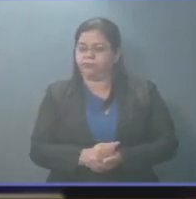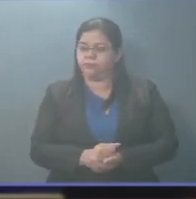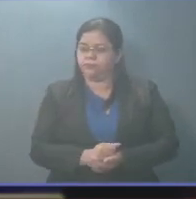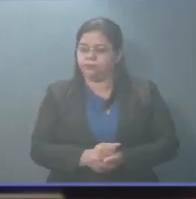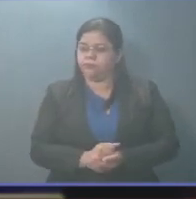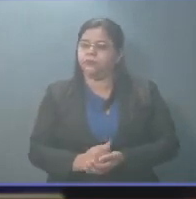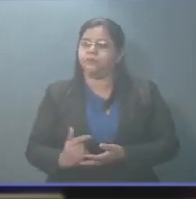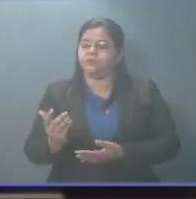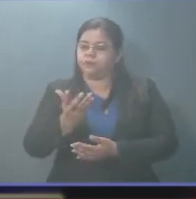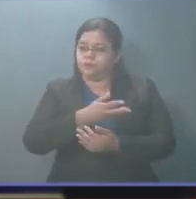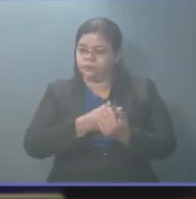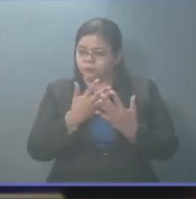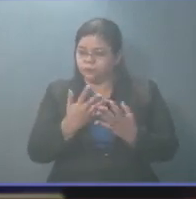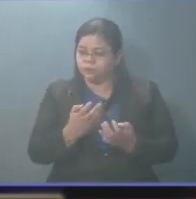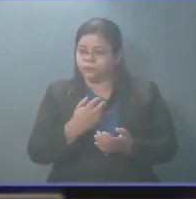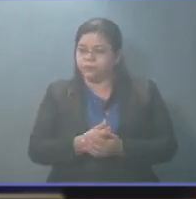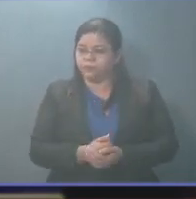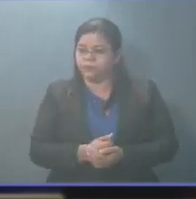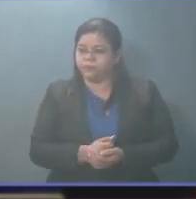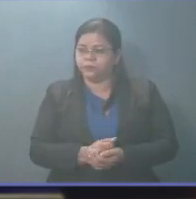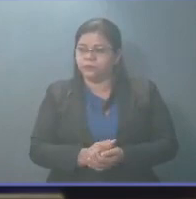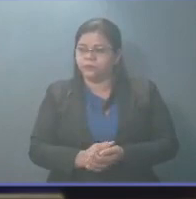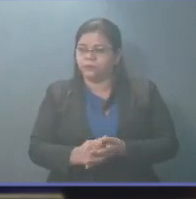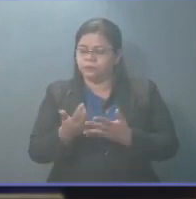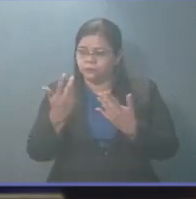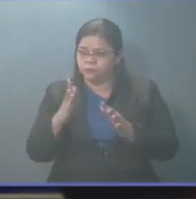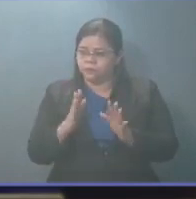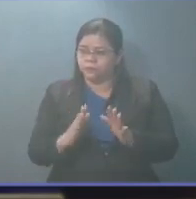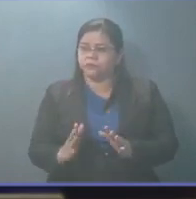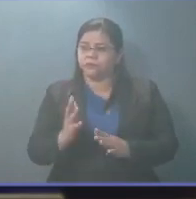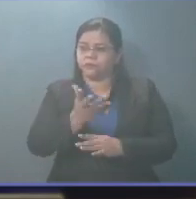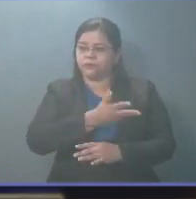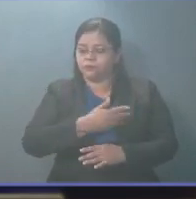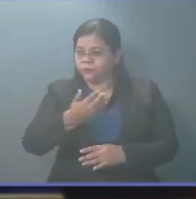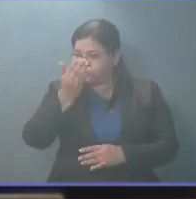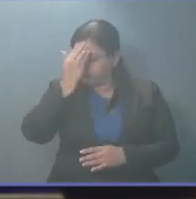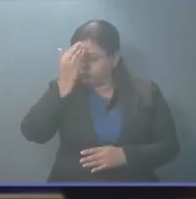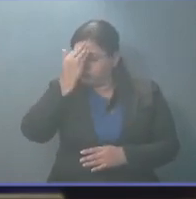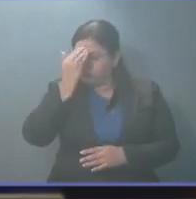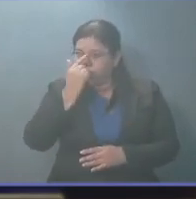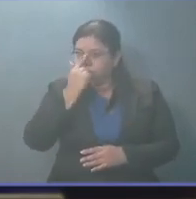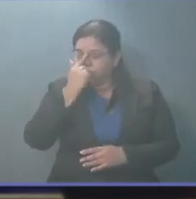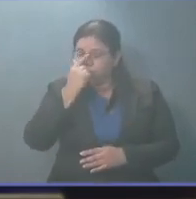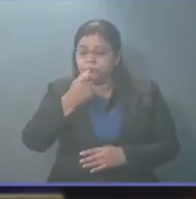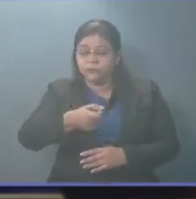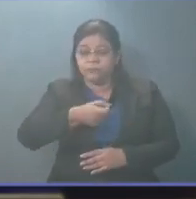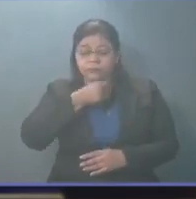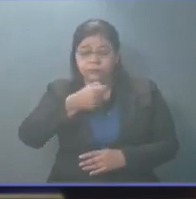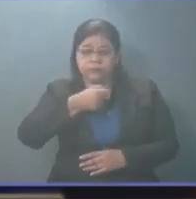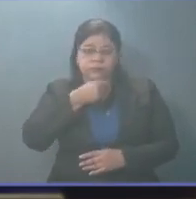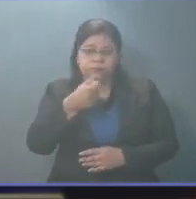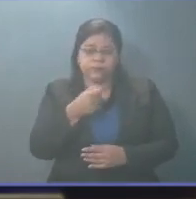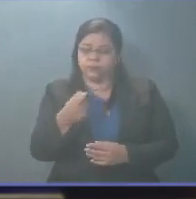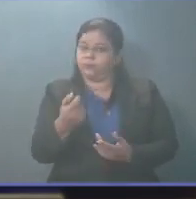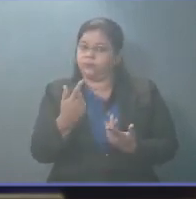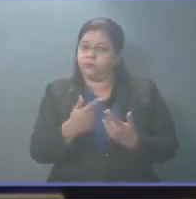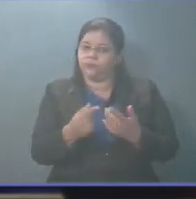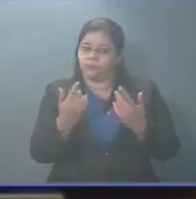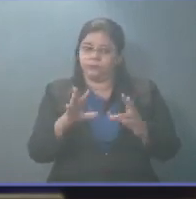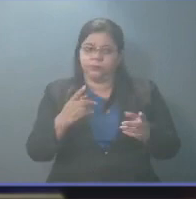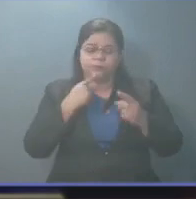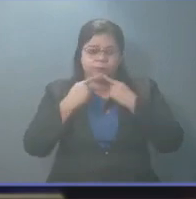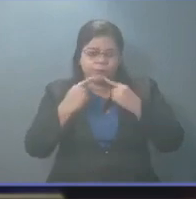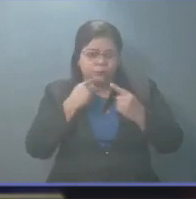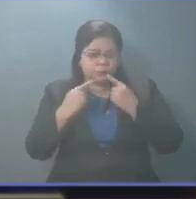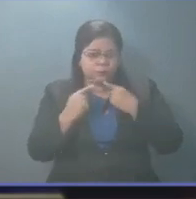Nosotros, además de tomar y de considerar, por supuesto, toda esta información de las entrevistas,